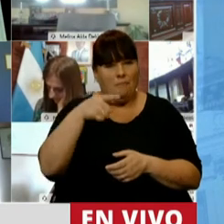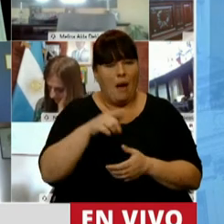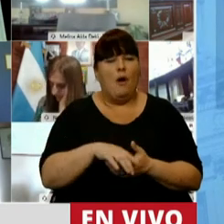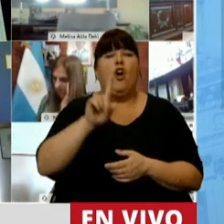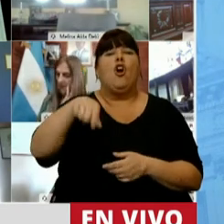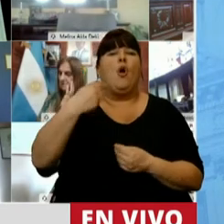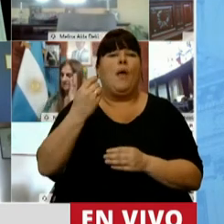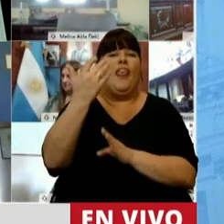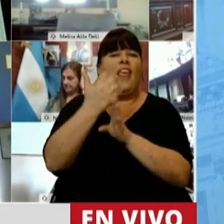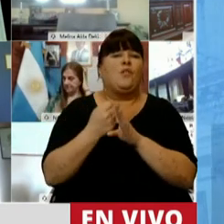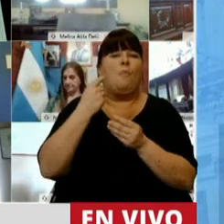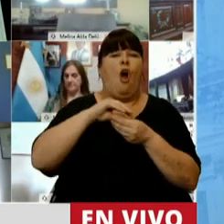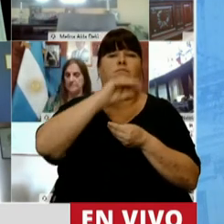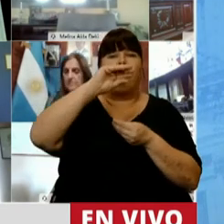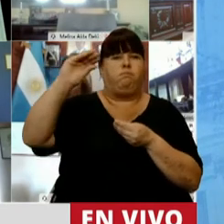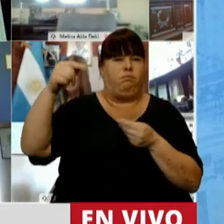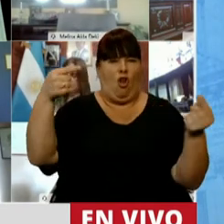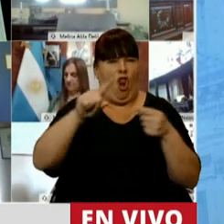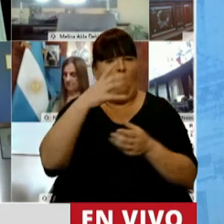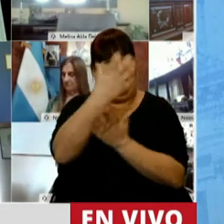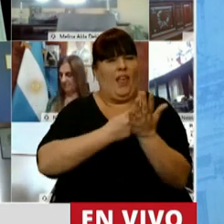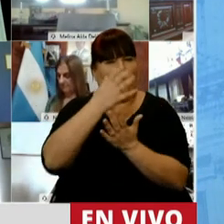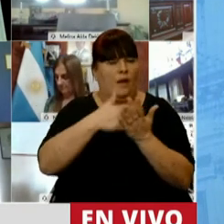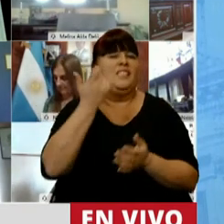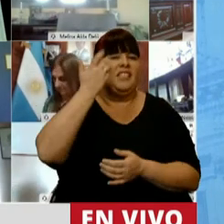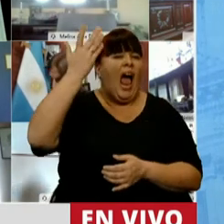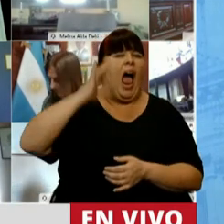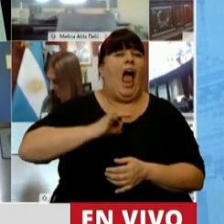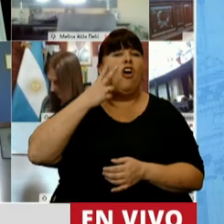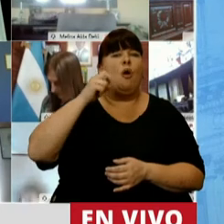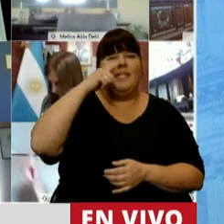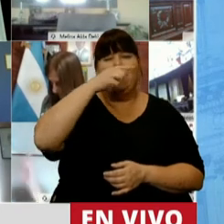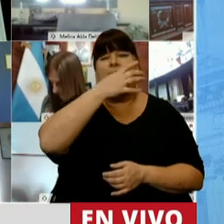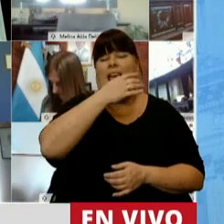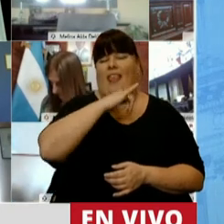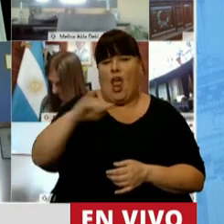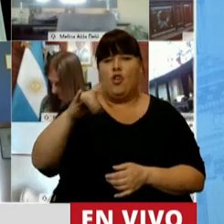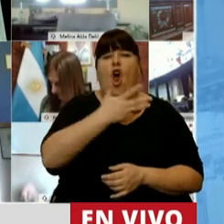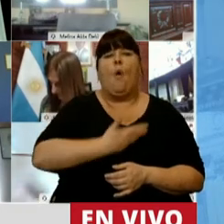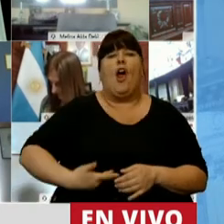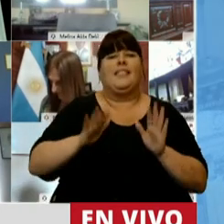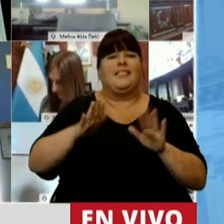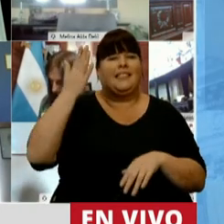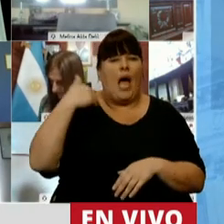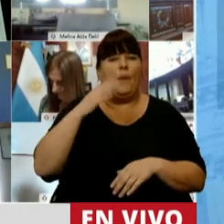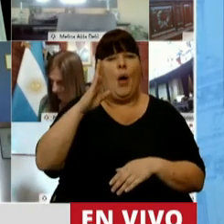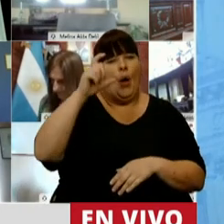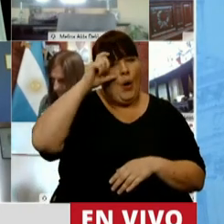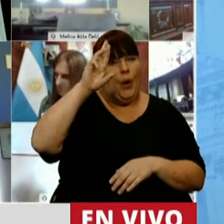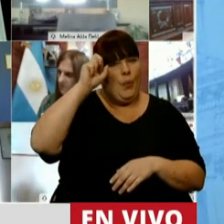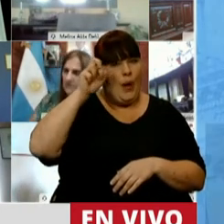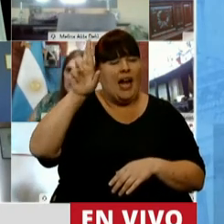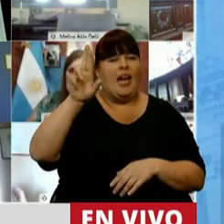originada por descuentos de coparticipación que no correspondían, que fue denunciado en el año 2007 por el entonces gobernador Carlos Bernal,